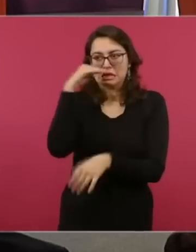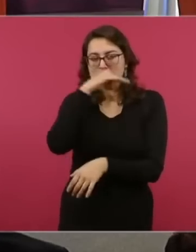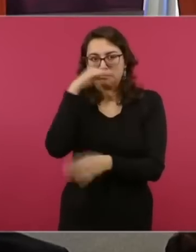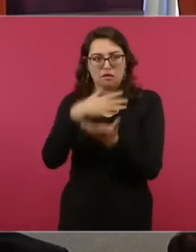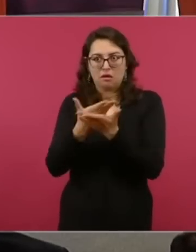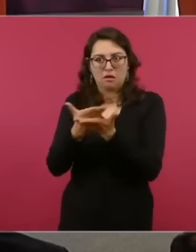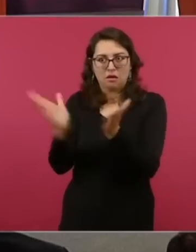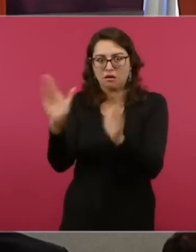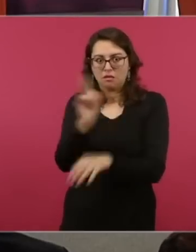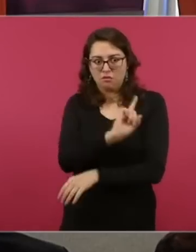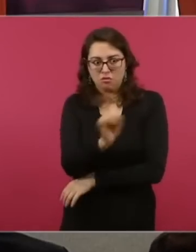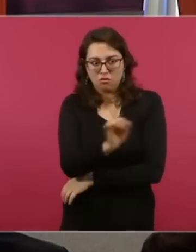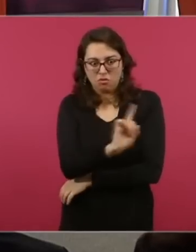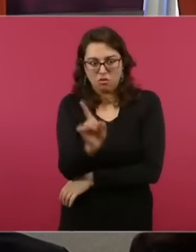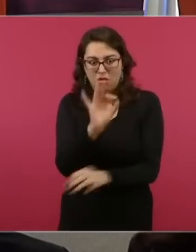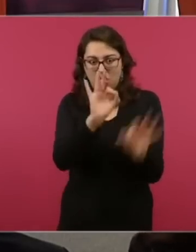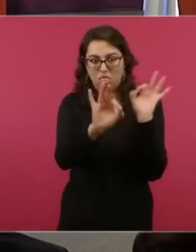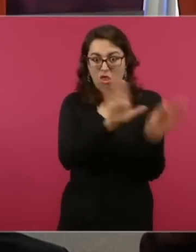sigue adelante.